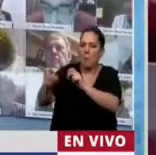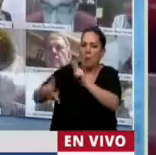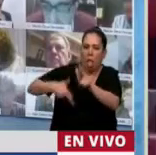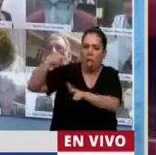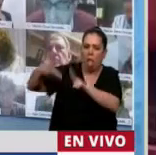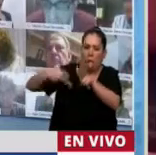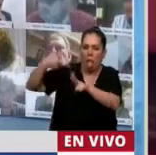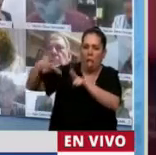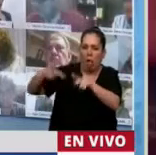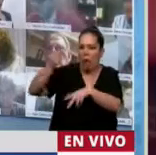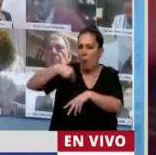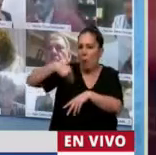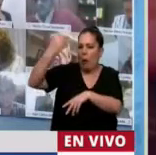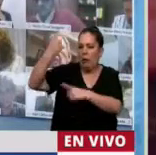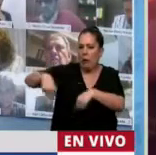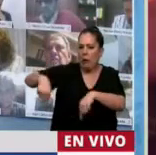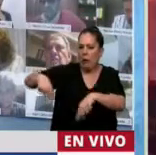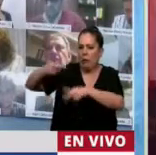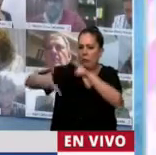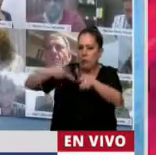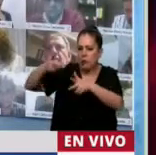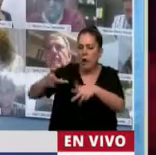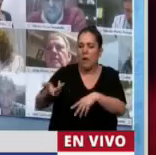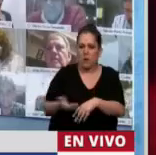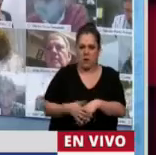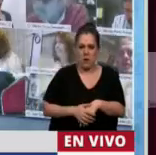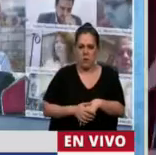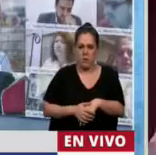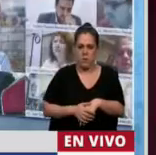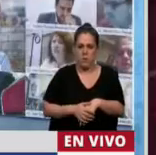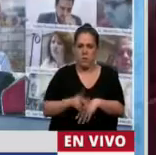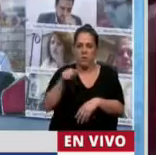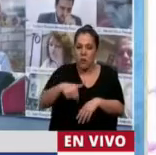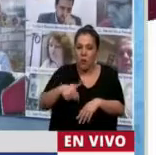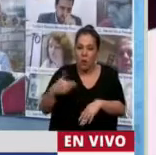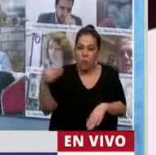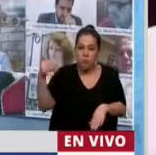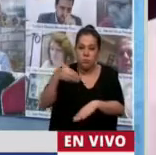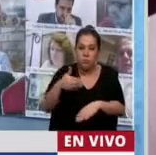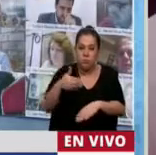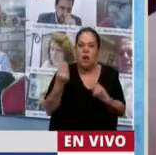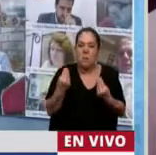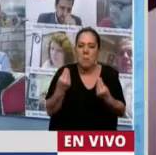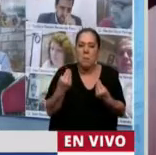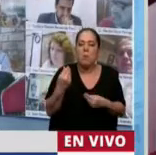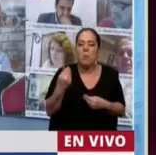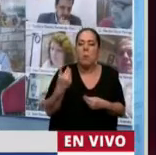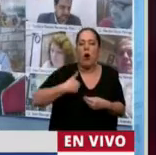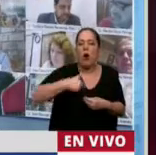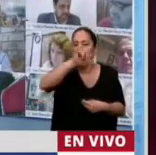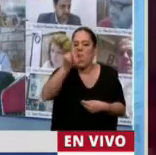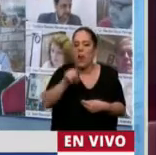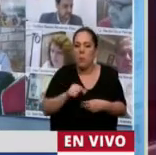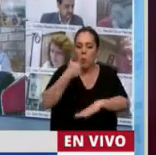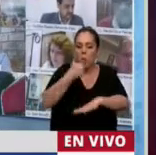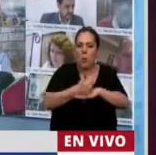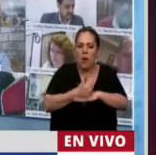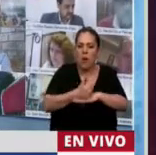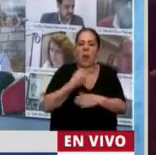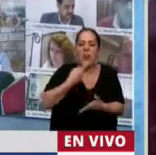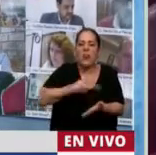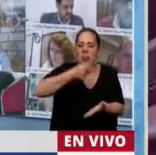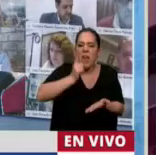precisamente es una especie de reorganización del sistema de la justicia